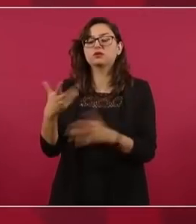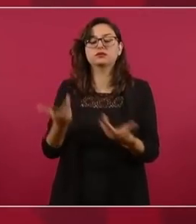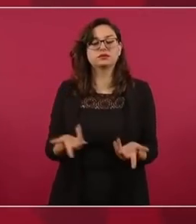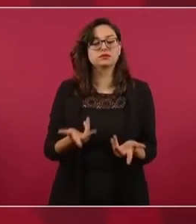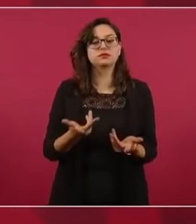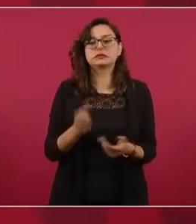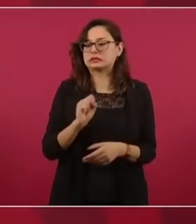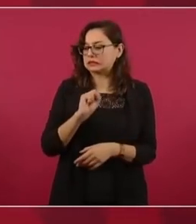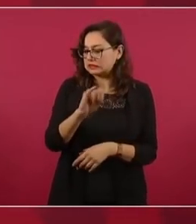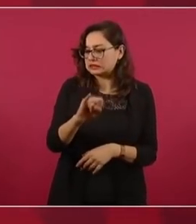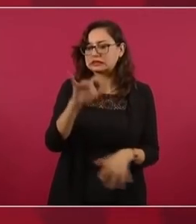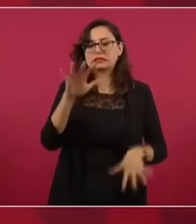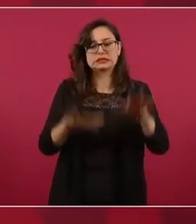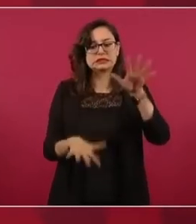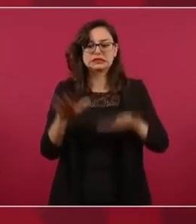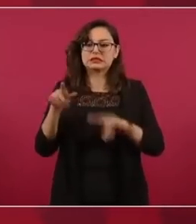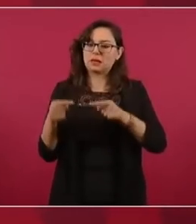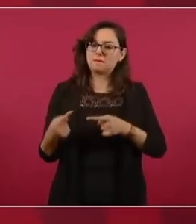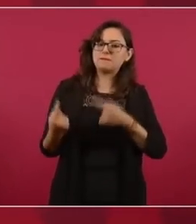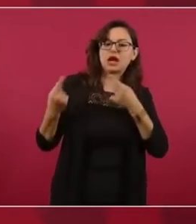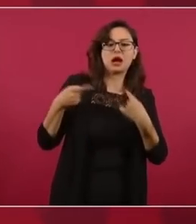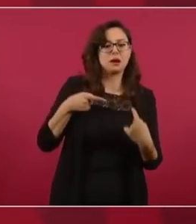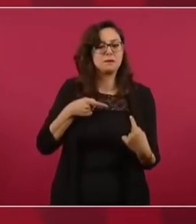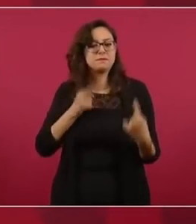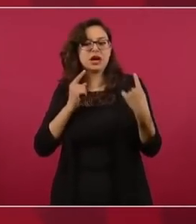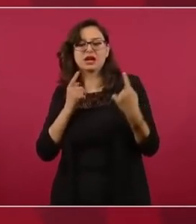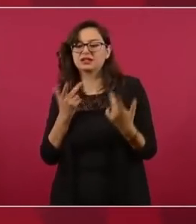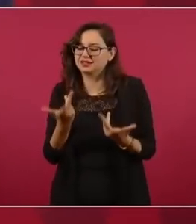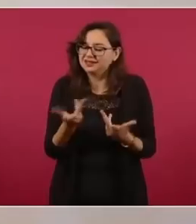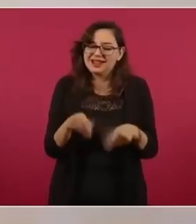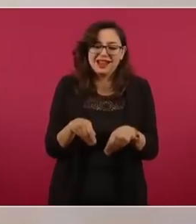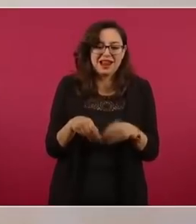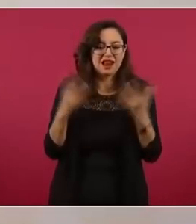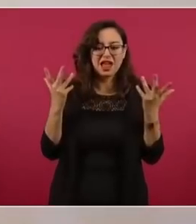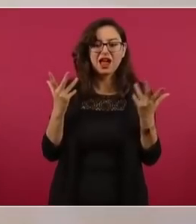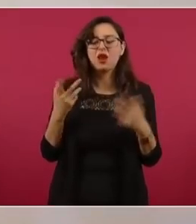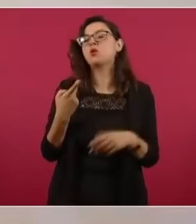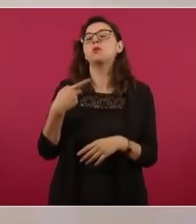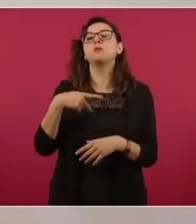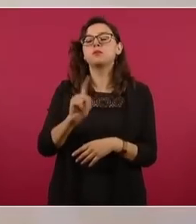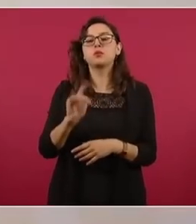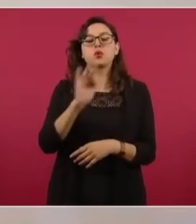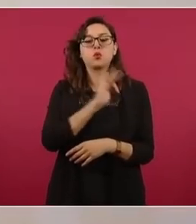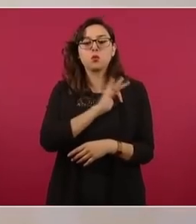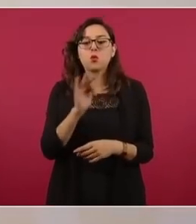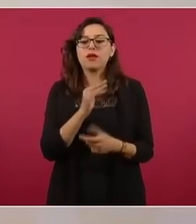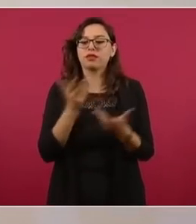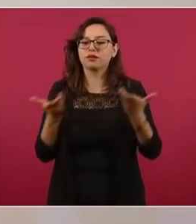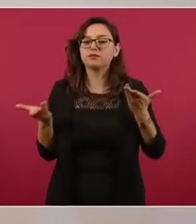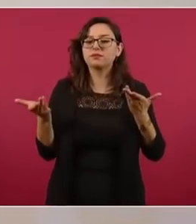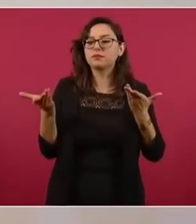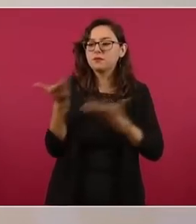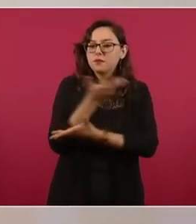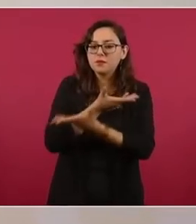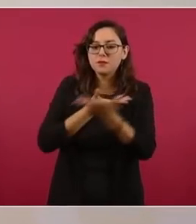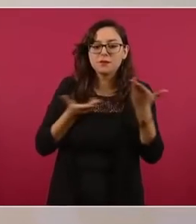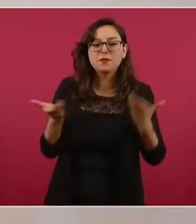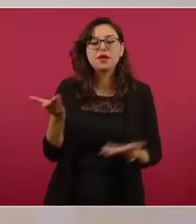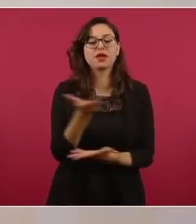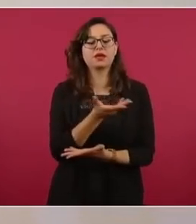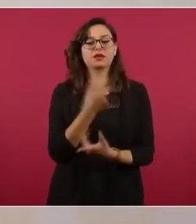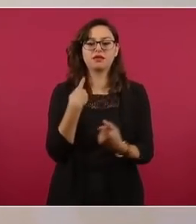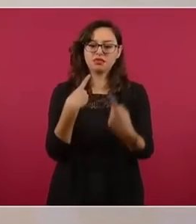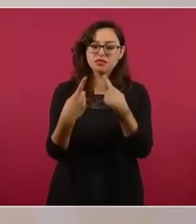diferencias, pero podemos dialogar, podemos,